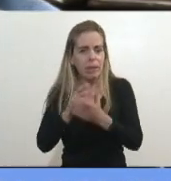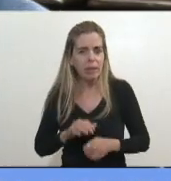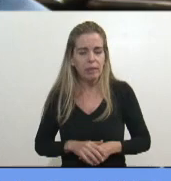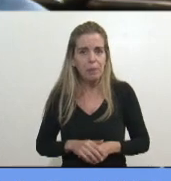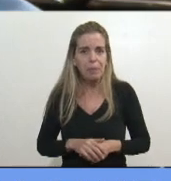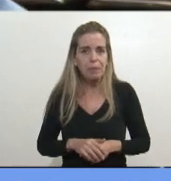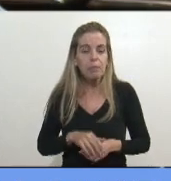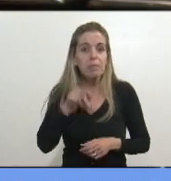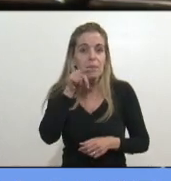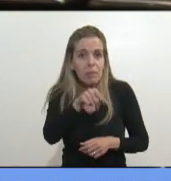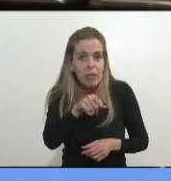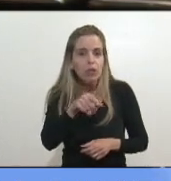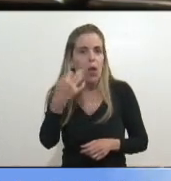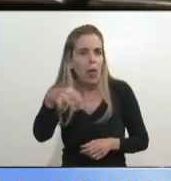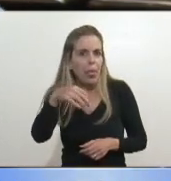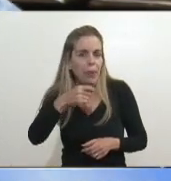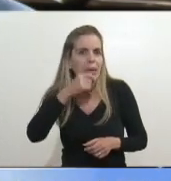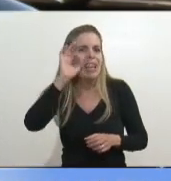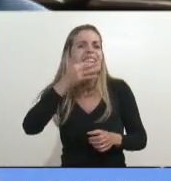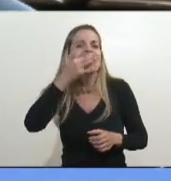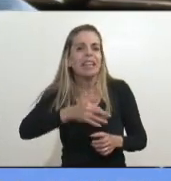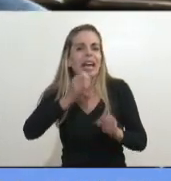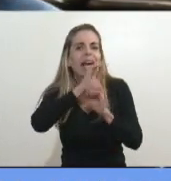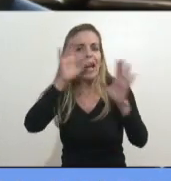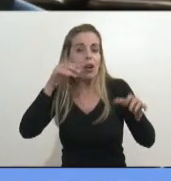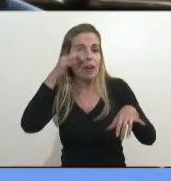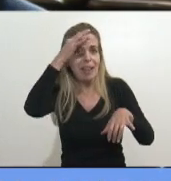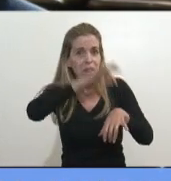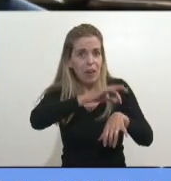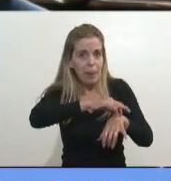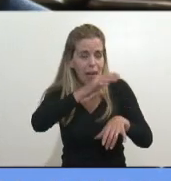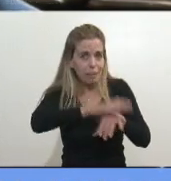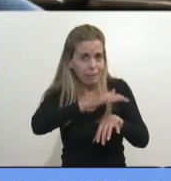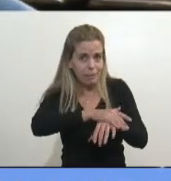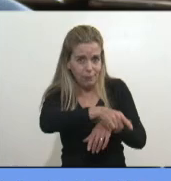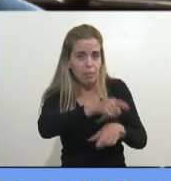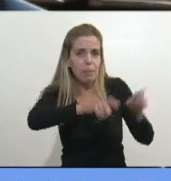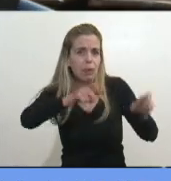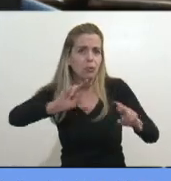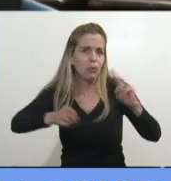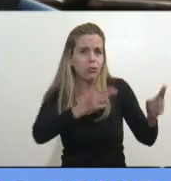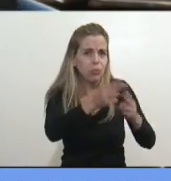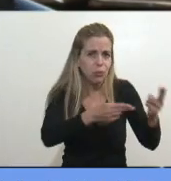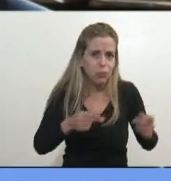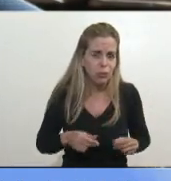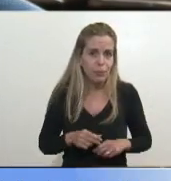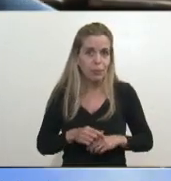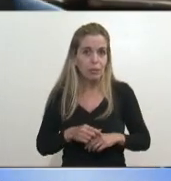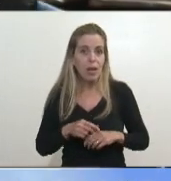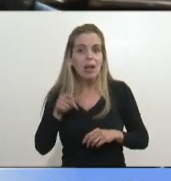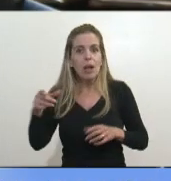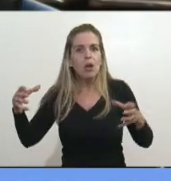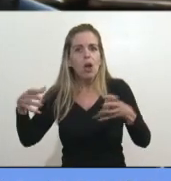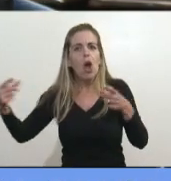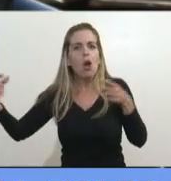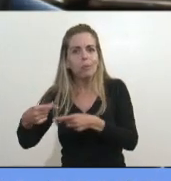y se multiplica, y acá se muere gente, como ahora se muere gente en mi provincia, hasta que ellos no fueron, no había esa cantidad de muertos, ellos fueron